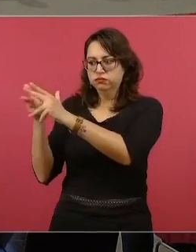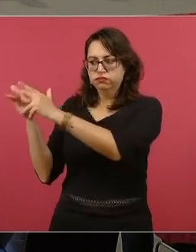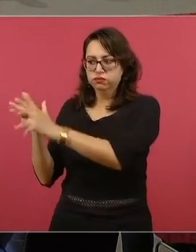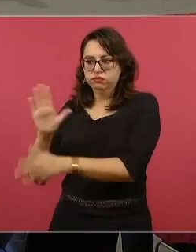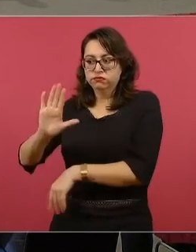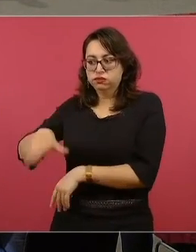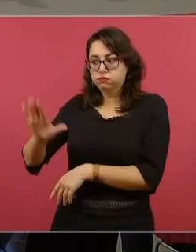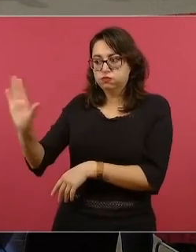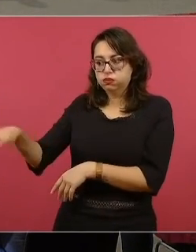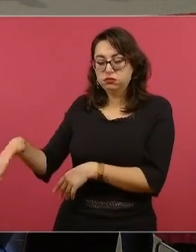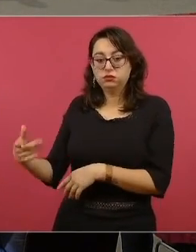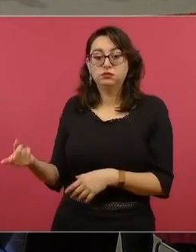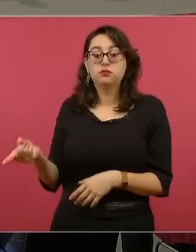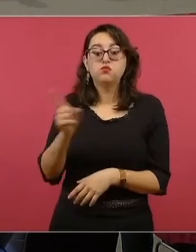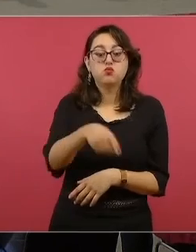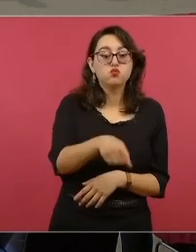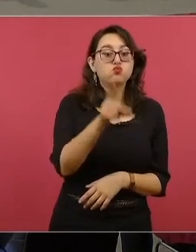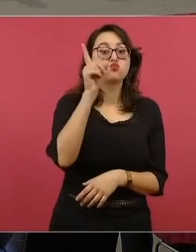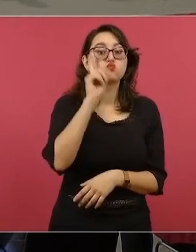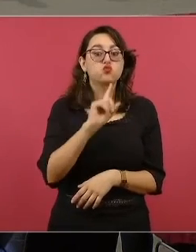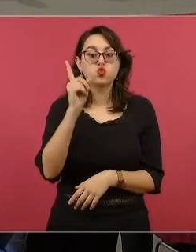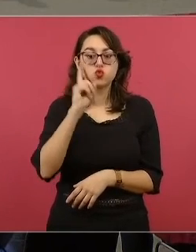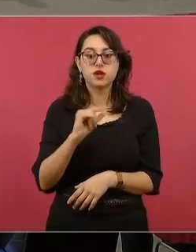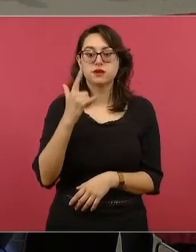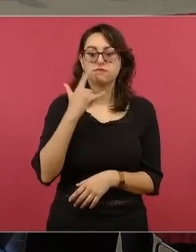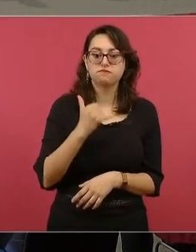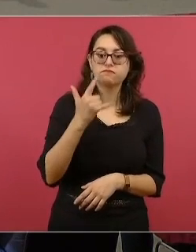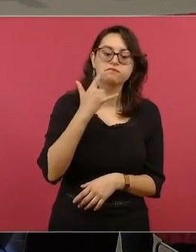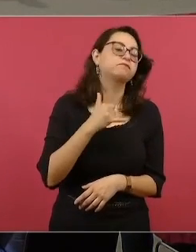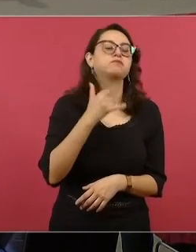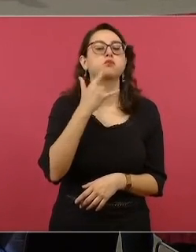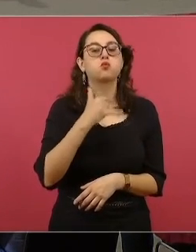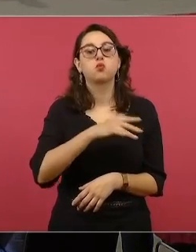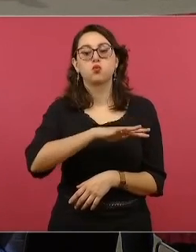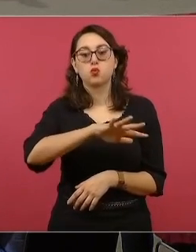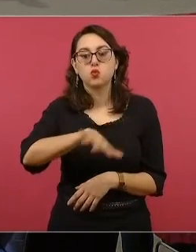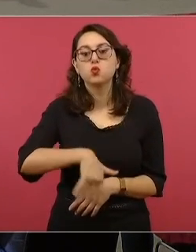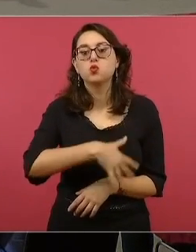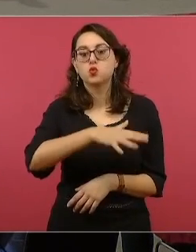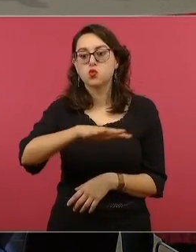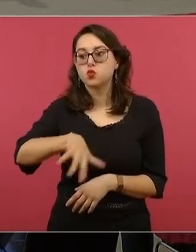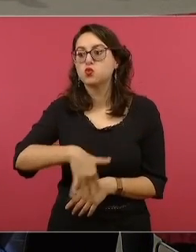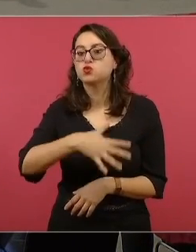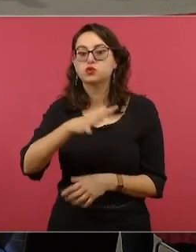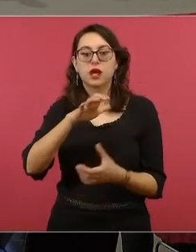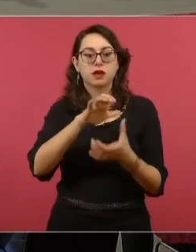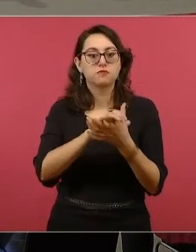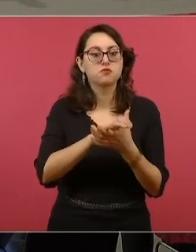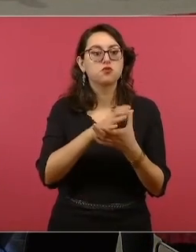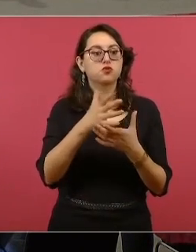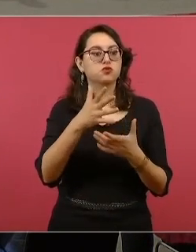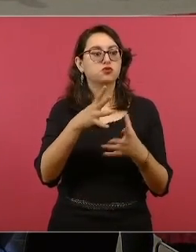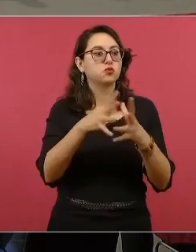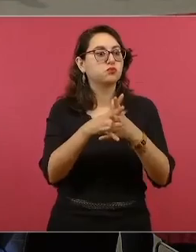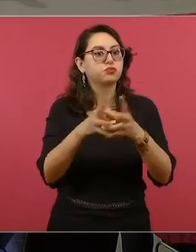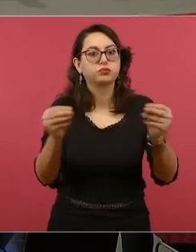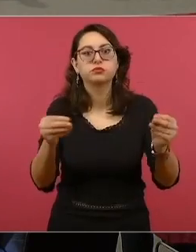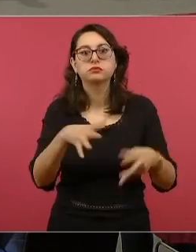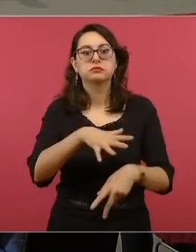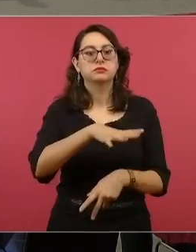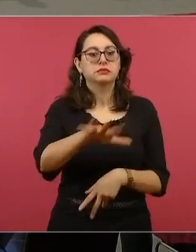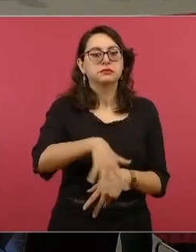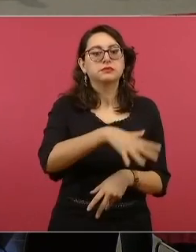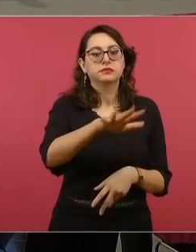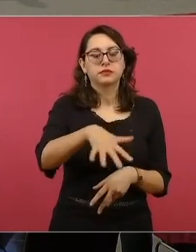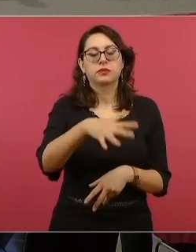parte de un colectivo, guerreras buscadoras de Guaymas y se dedicaba a labores de búsqueda de su esposo que había desaparecido